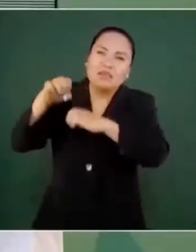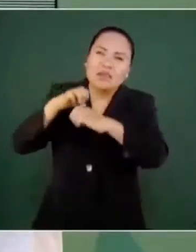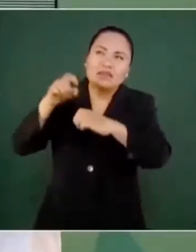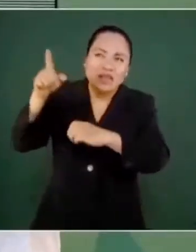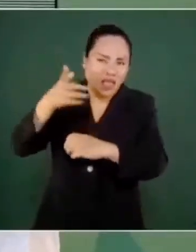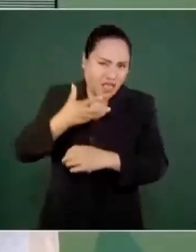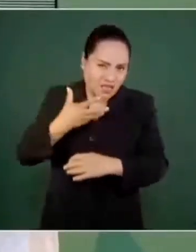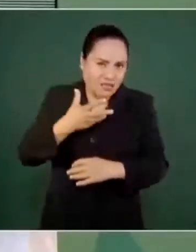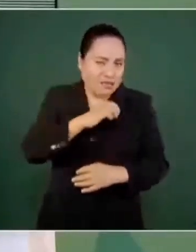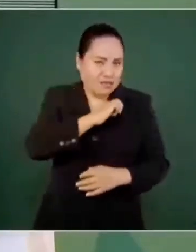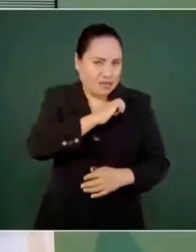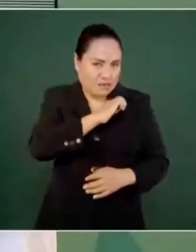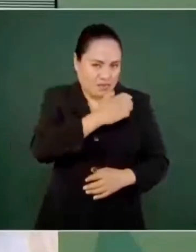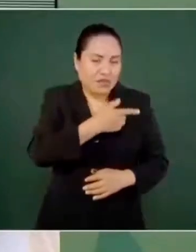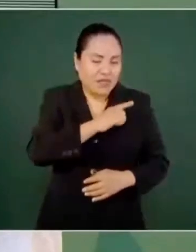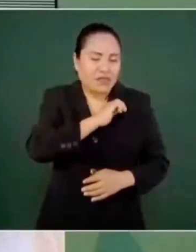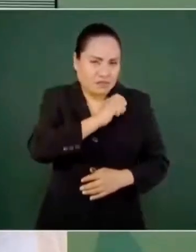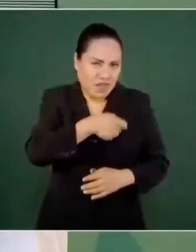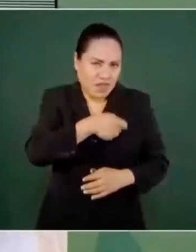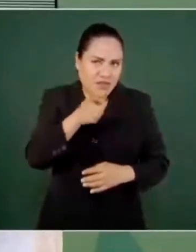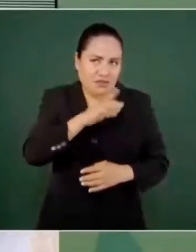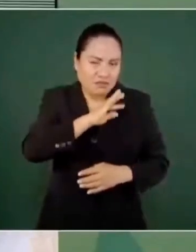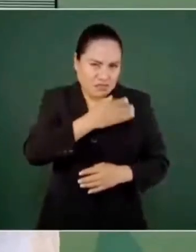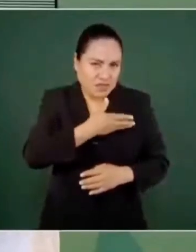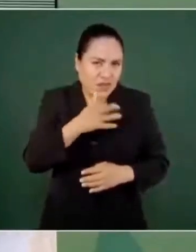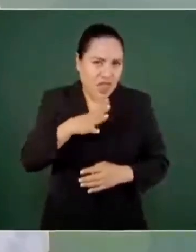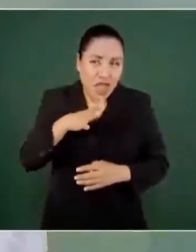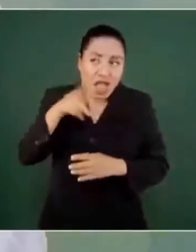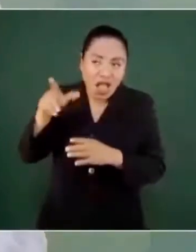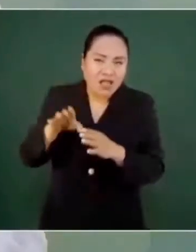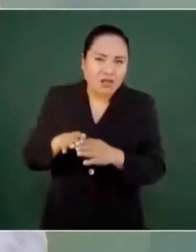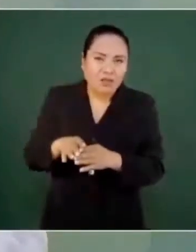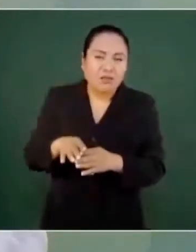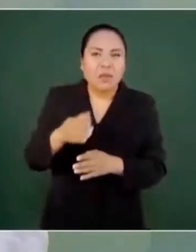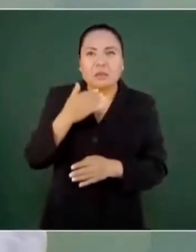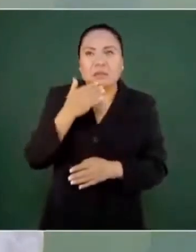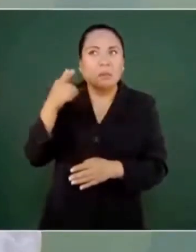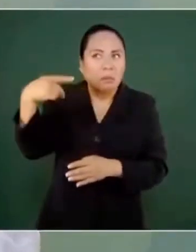como predilecta,